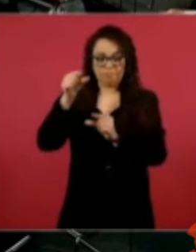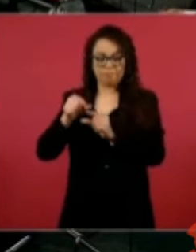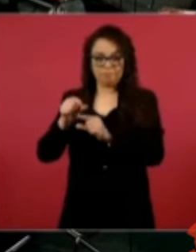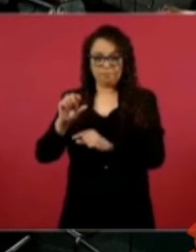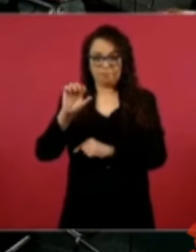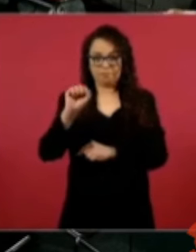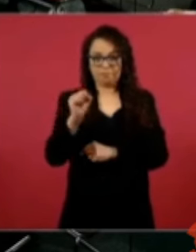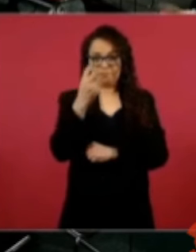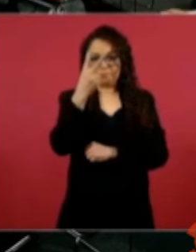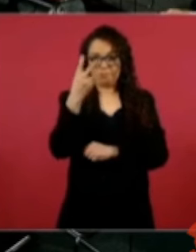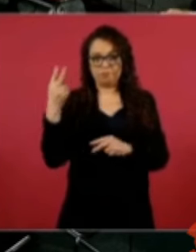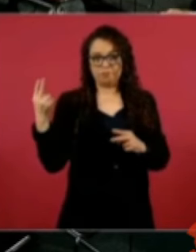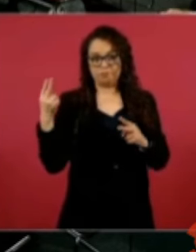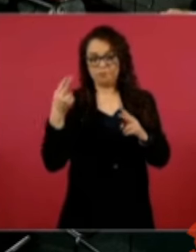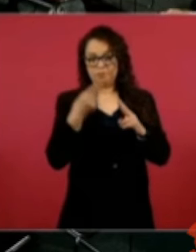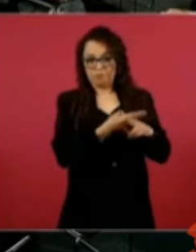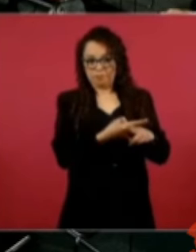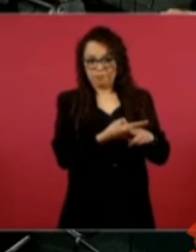11 en Guanajuato.